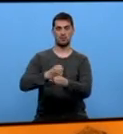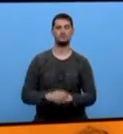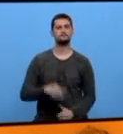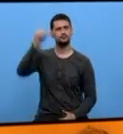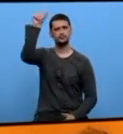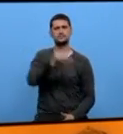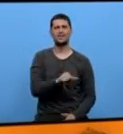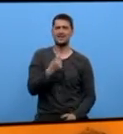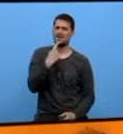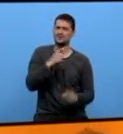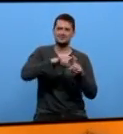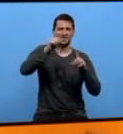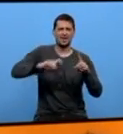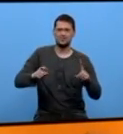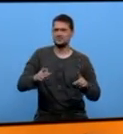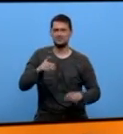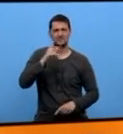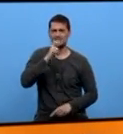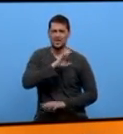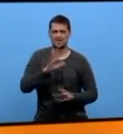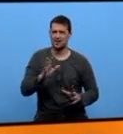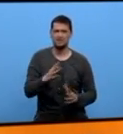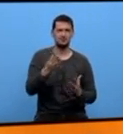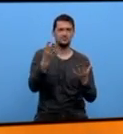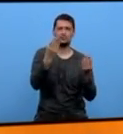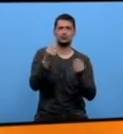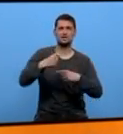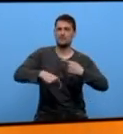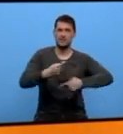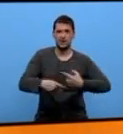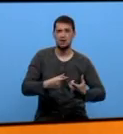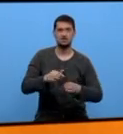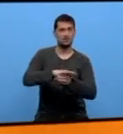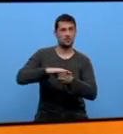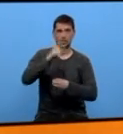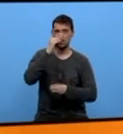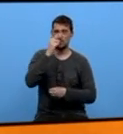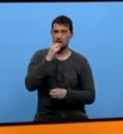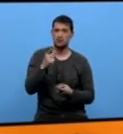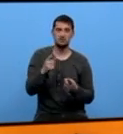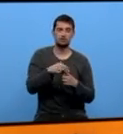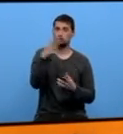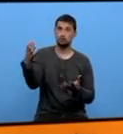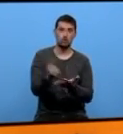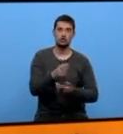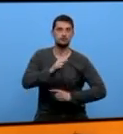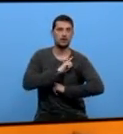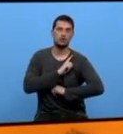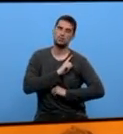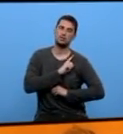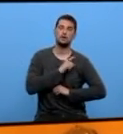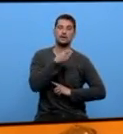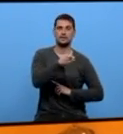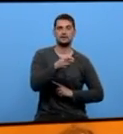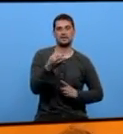desoladores que temos na provincia, que máis de 9.500 familias na provincia están con todos os seus membros en paro, creo que é un momento